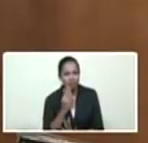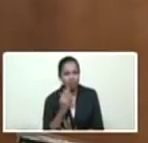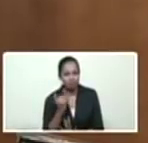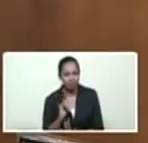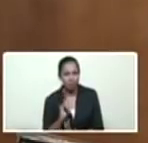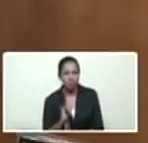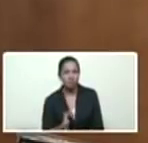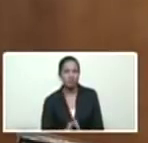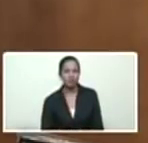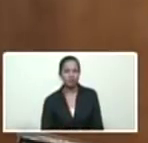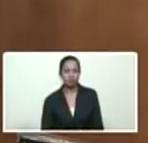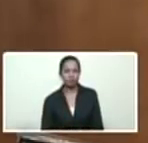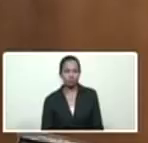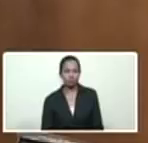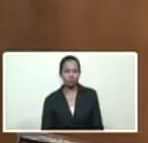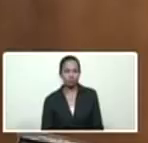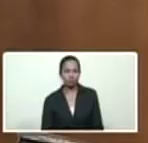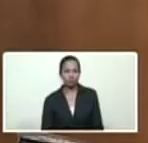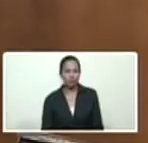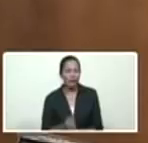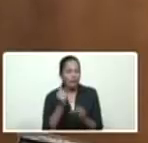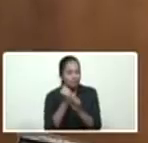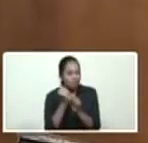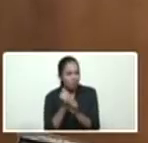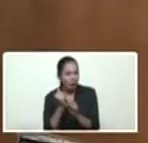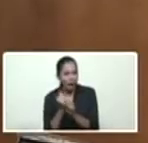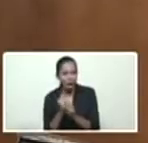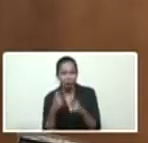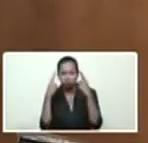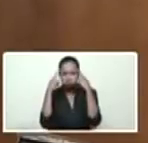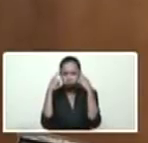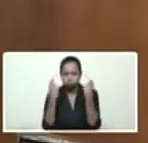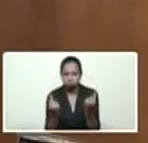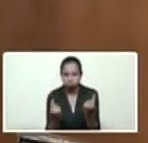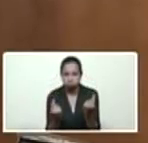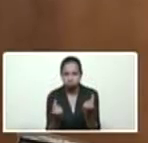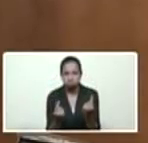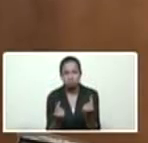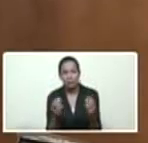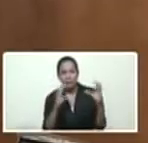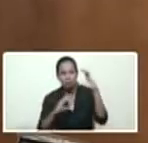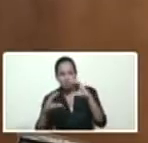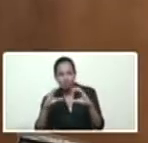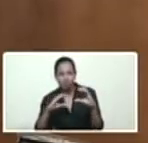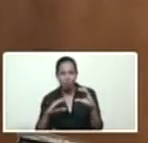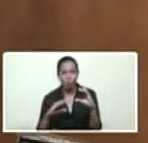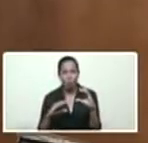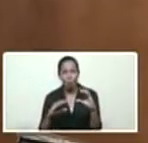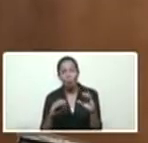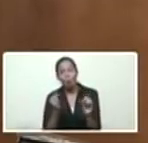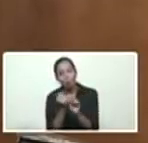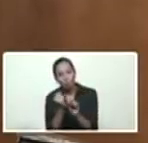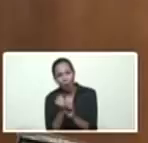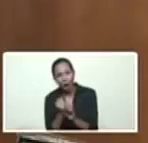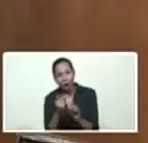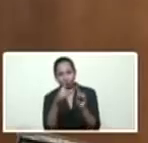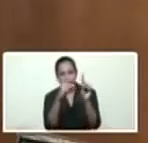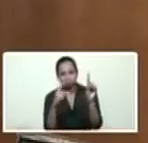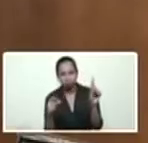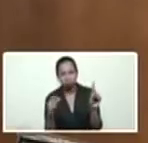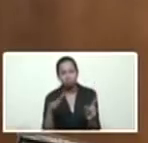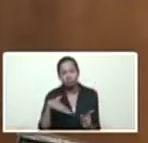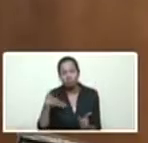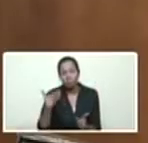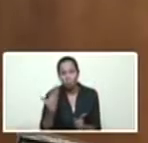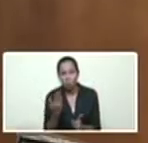de decenas de trabajadores, profesionales, científicos de nuestra empresa eléctrica, pudimos